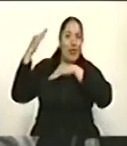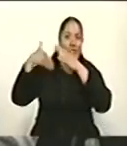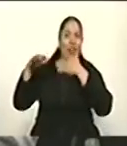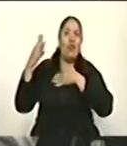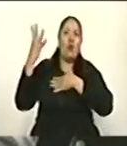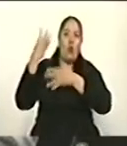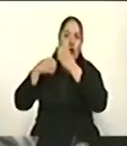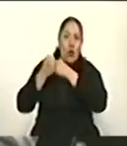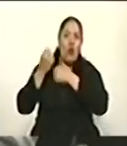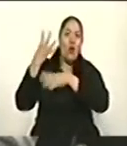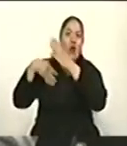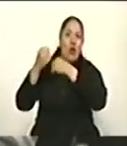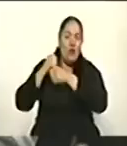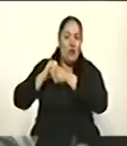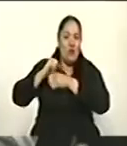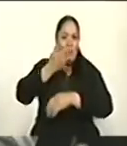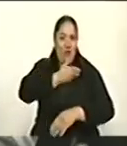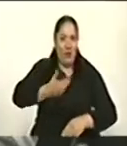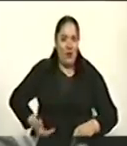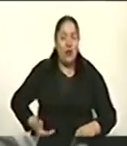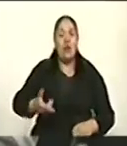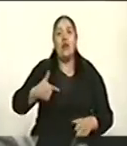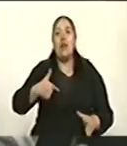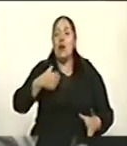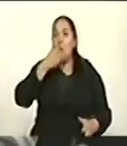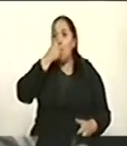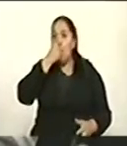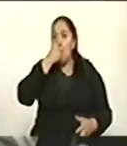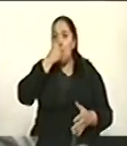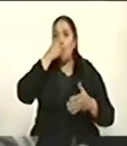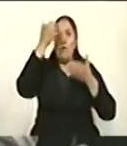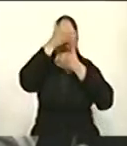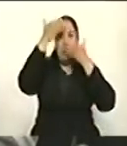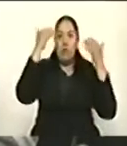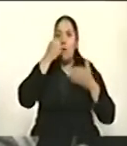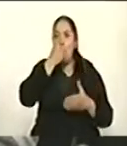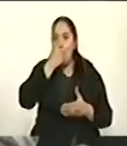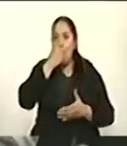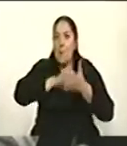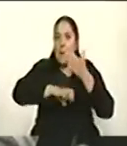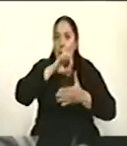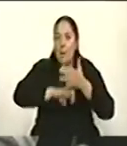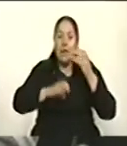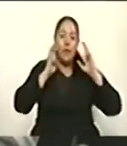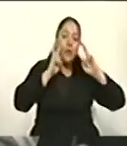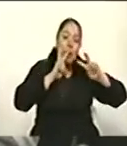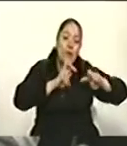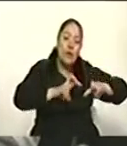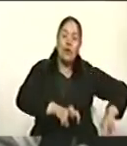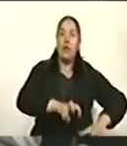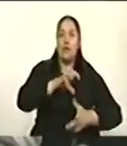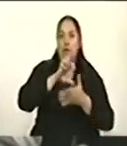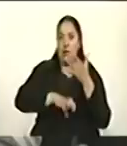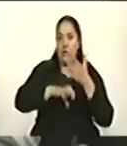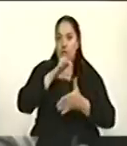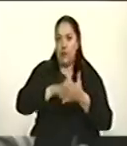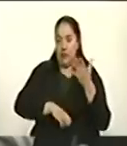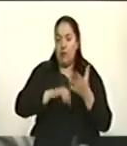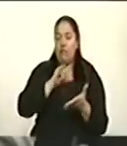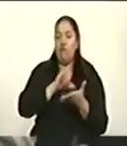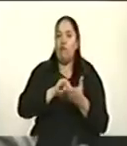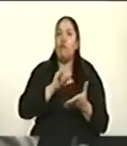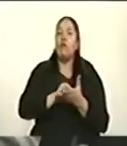donde tenemos a los terroristas sin confesar verdad, sin haber compadecido a la JEP, de hecho investigados, los